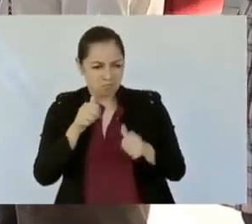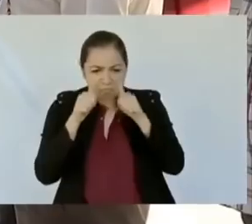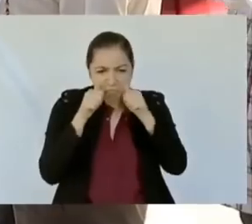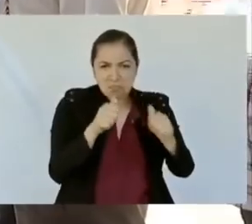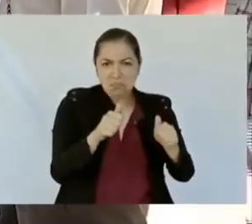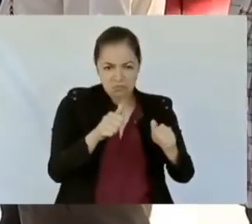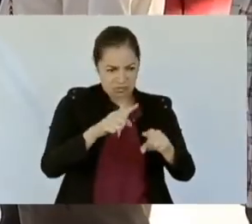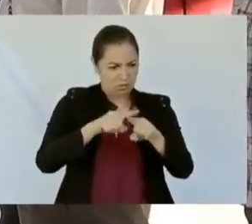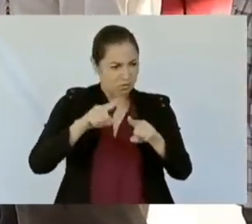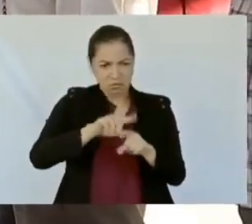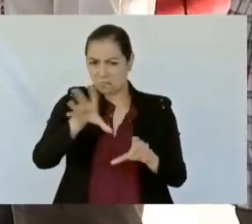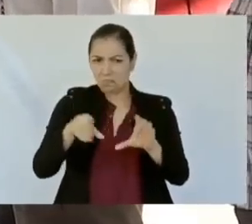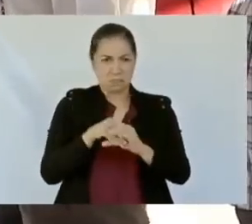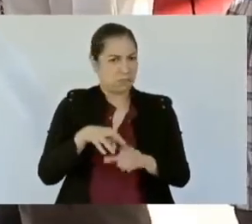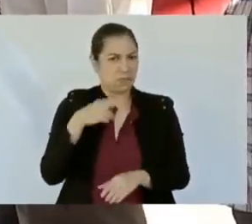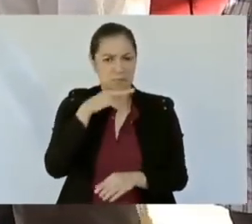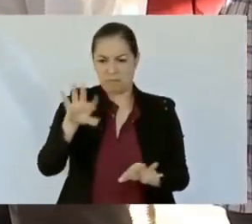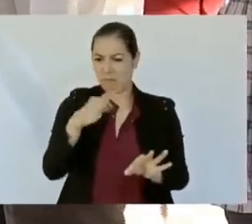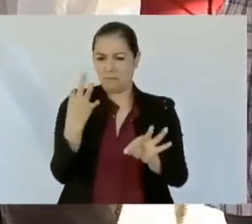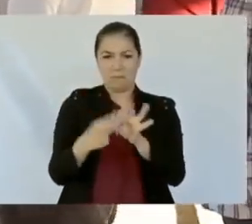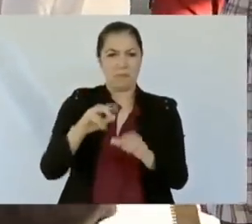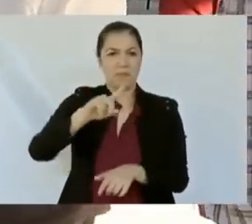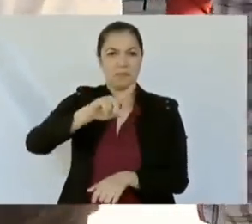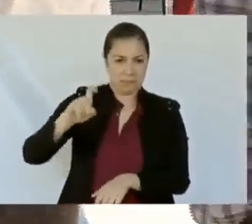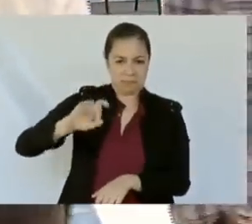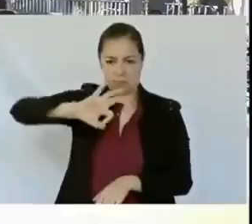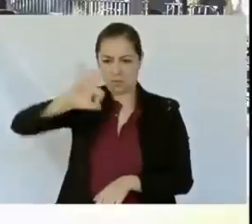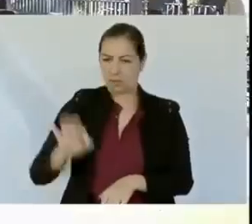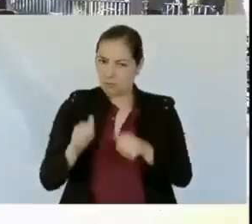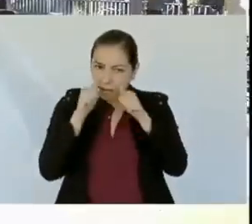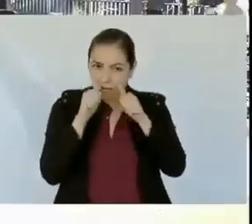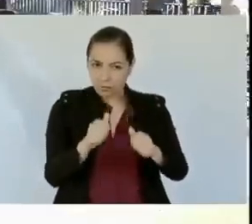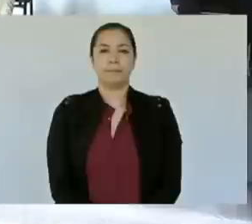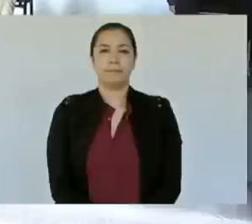cumplidas al 100%. Hasta ahí, señor. Muchas gracias.